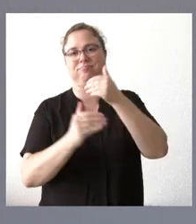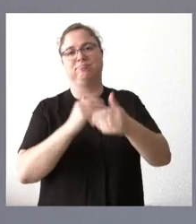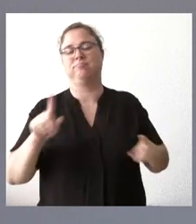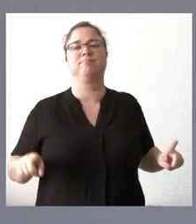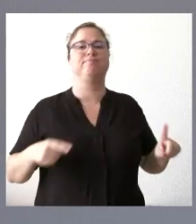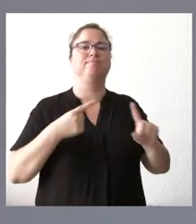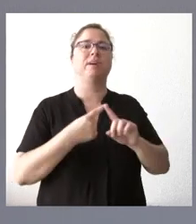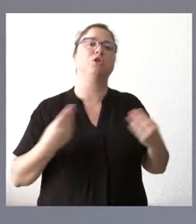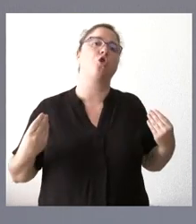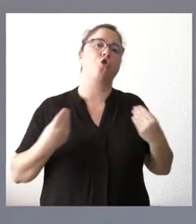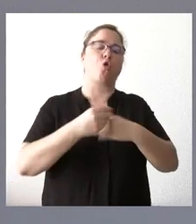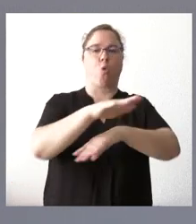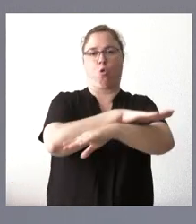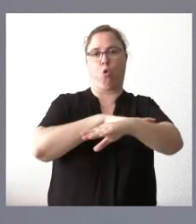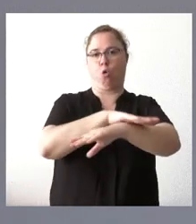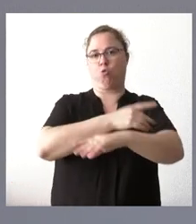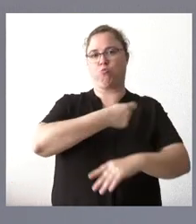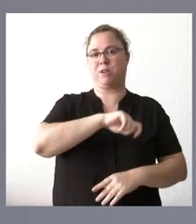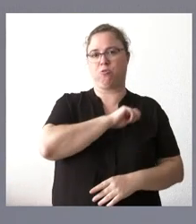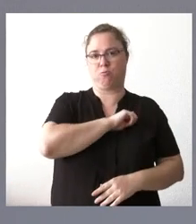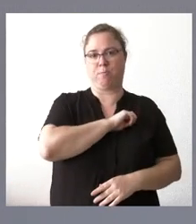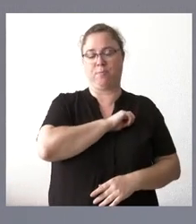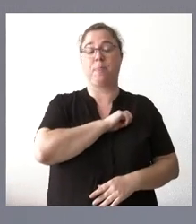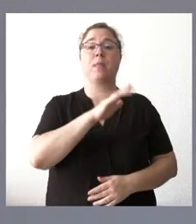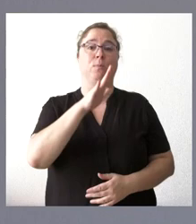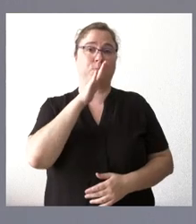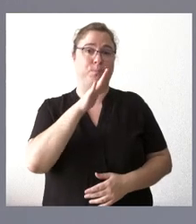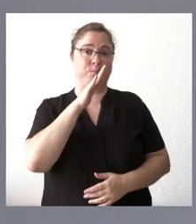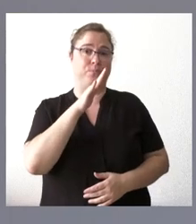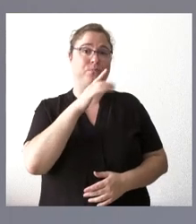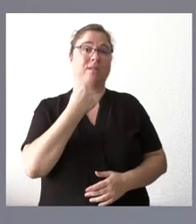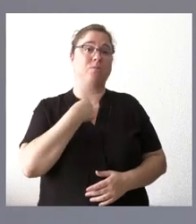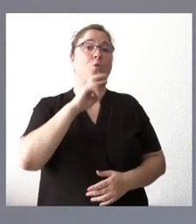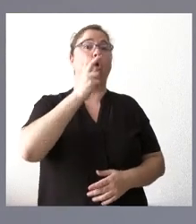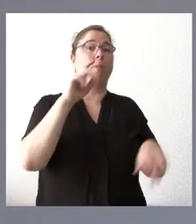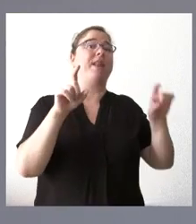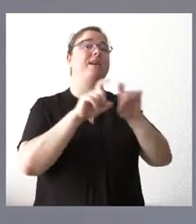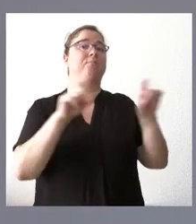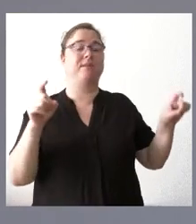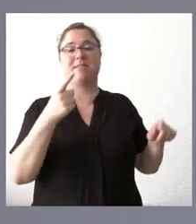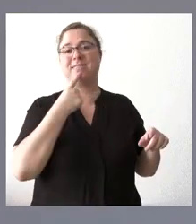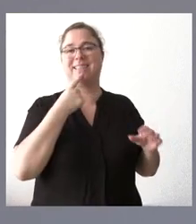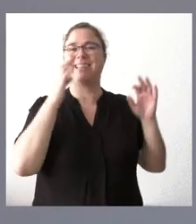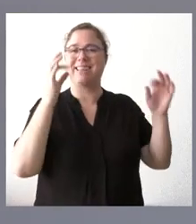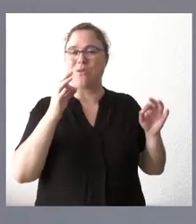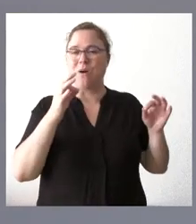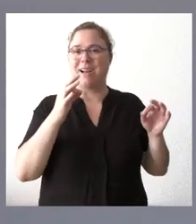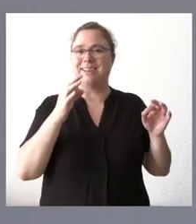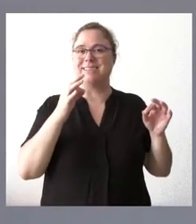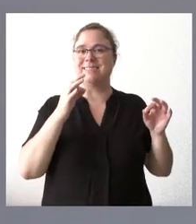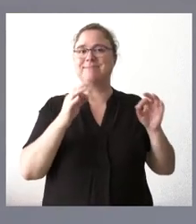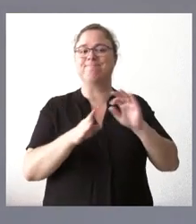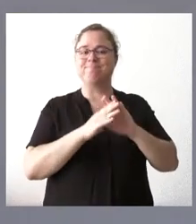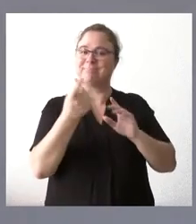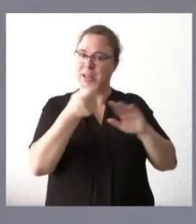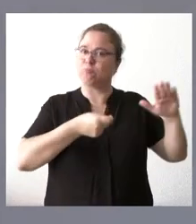unidos con el Gobierno de España para hacerles ver, como lo saben otras muchas empresas de Castilla y León, que es un buen lugar para seguir manteniendo una